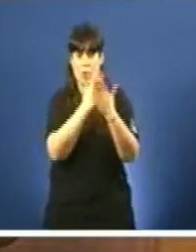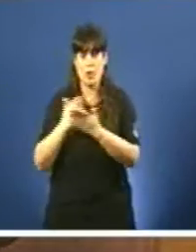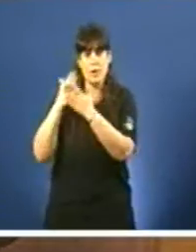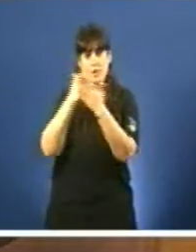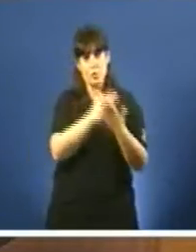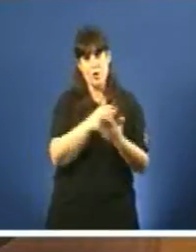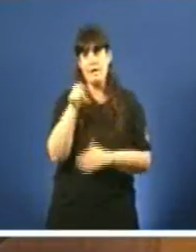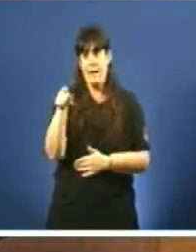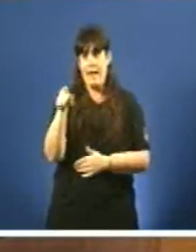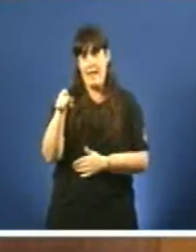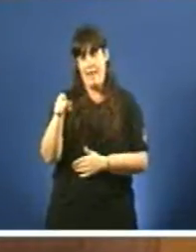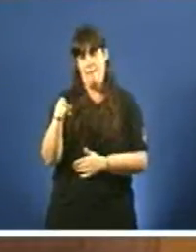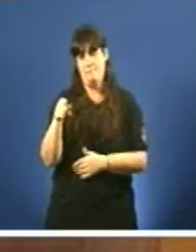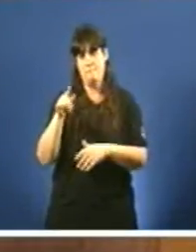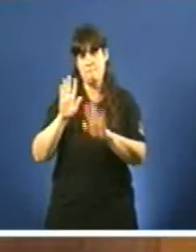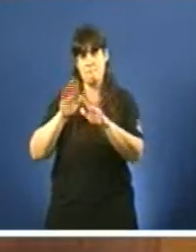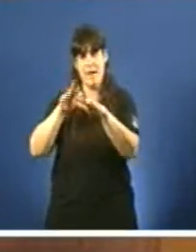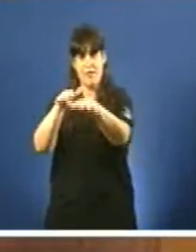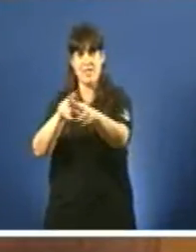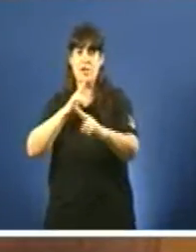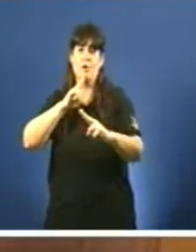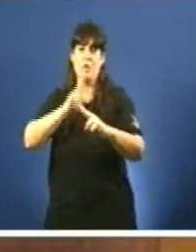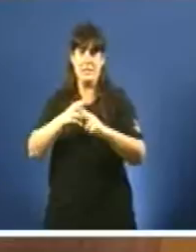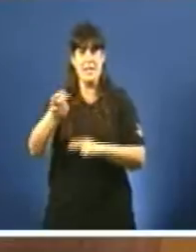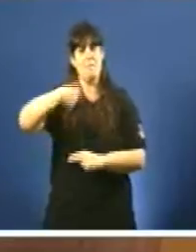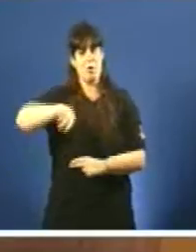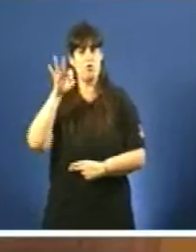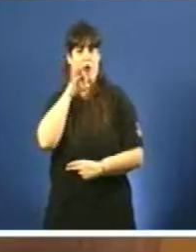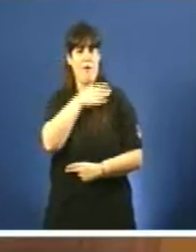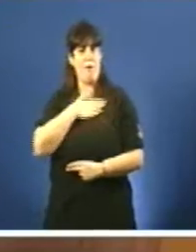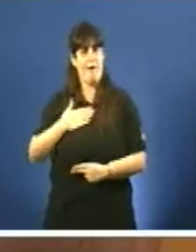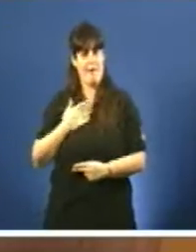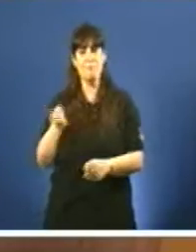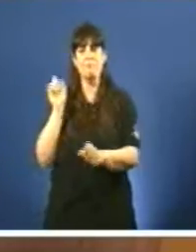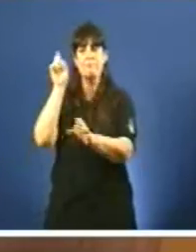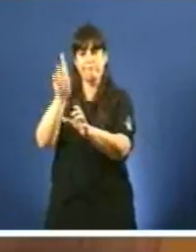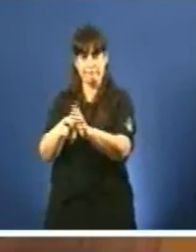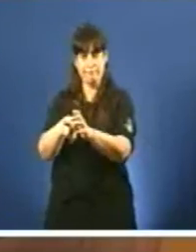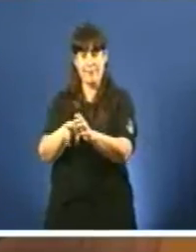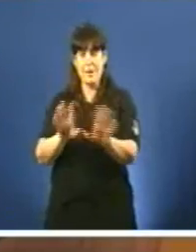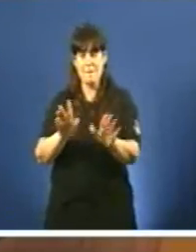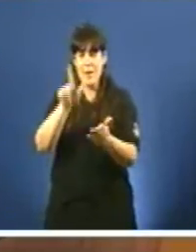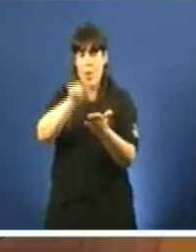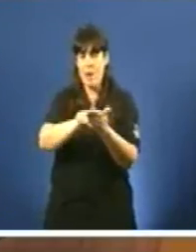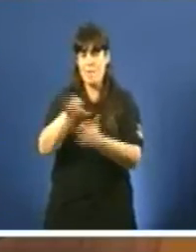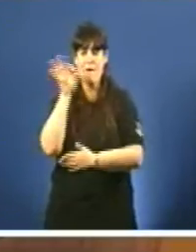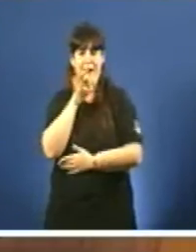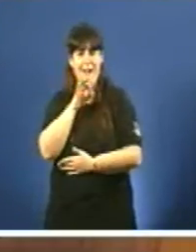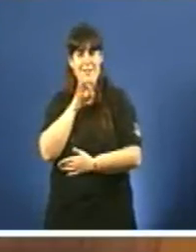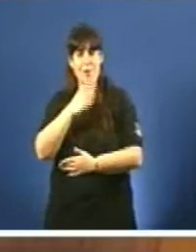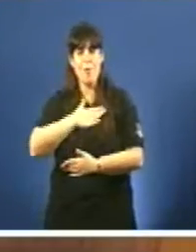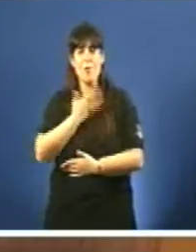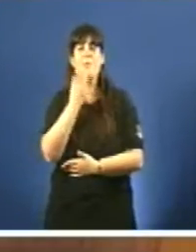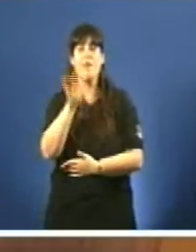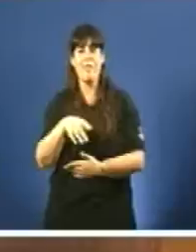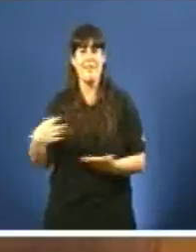manifestación de Queremos Galego. O galego é de todos, non só dos que o falamos, é un patrimonio de todo o